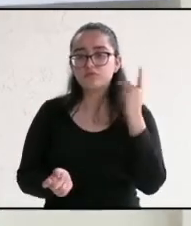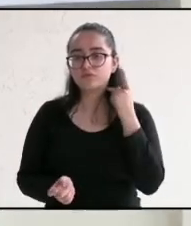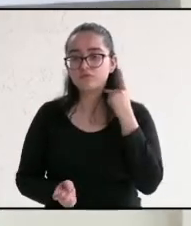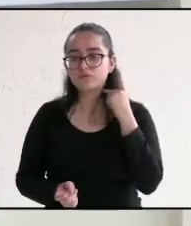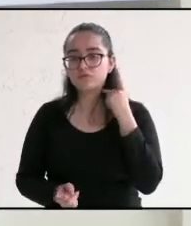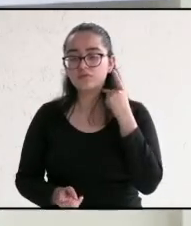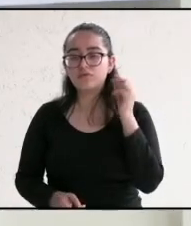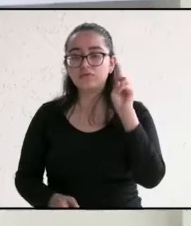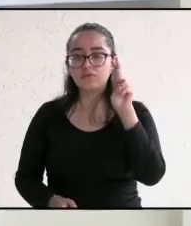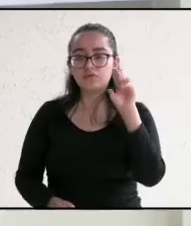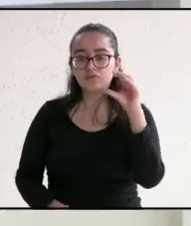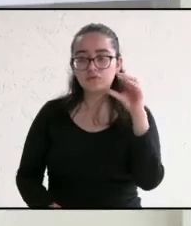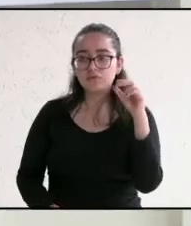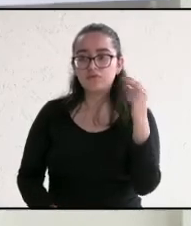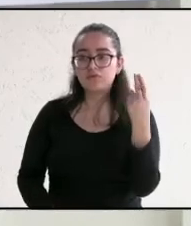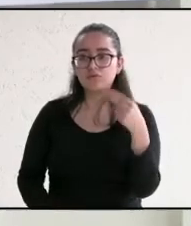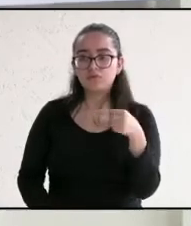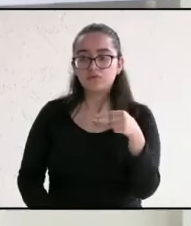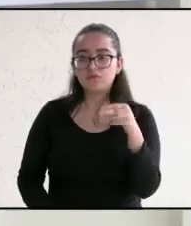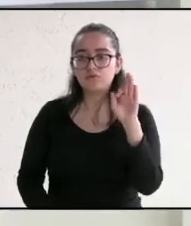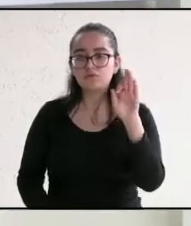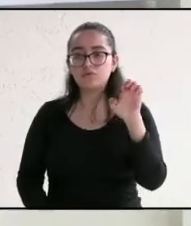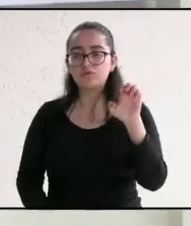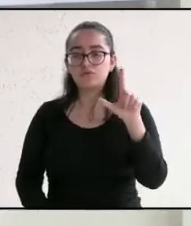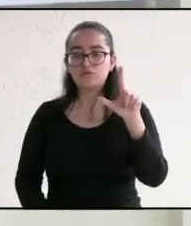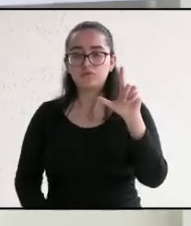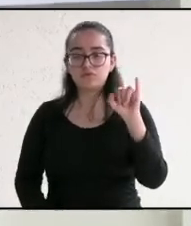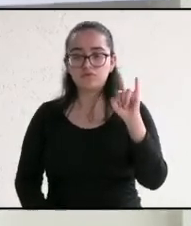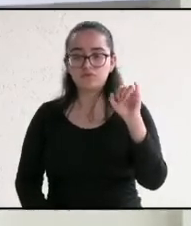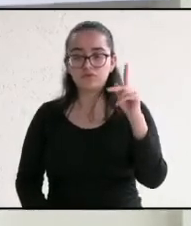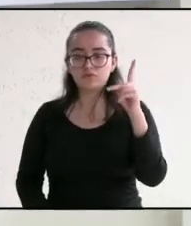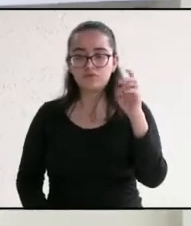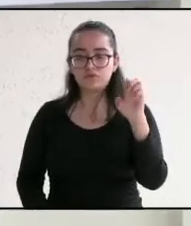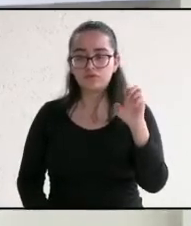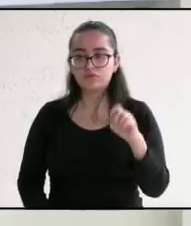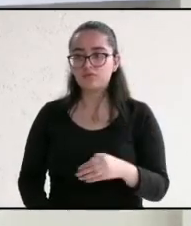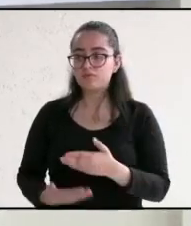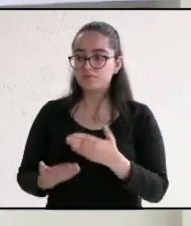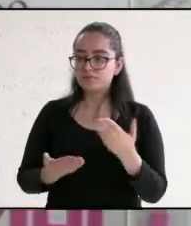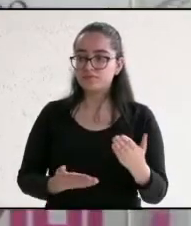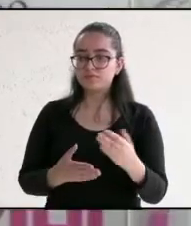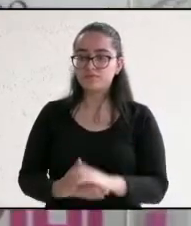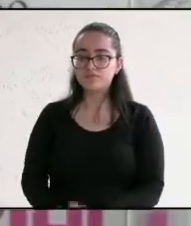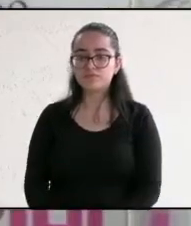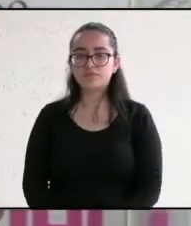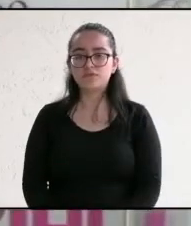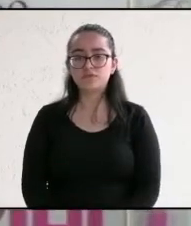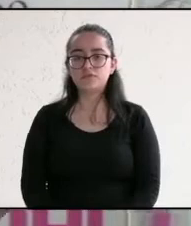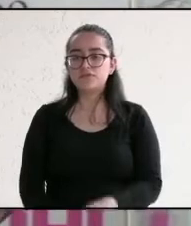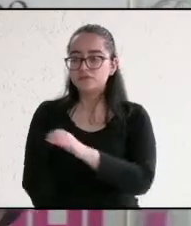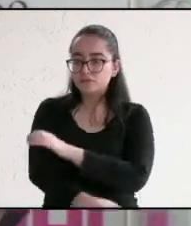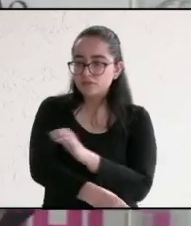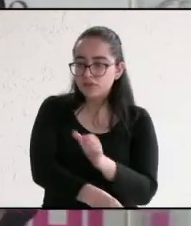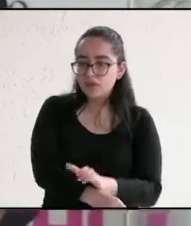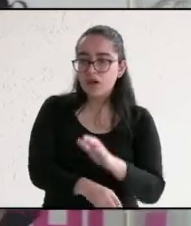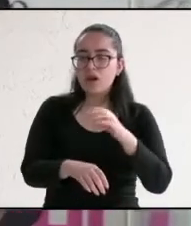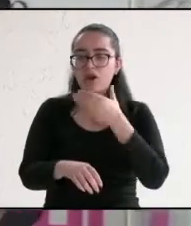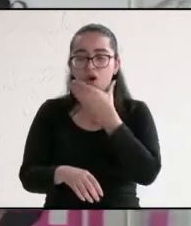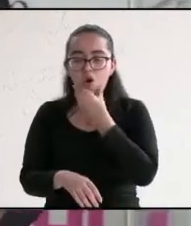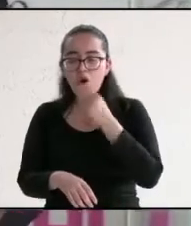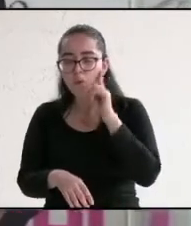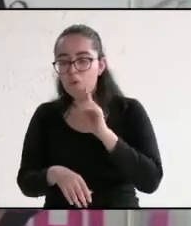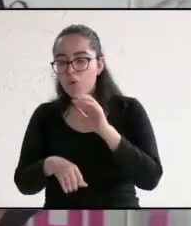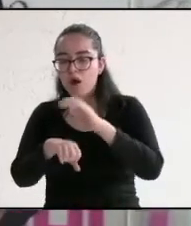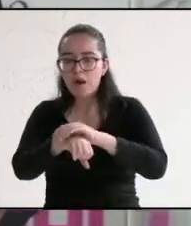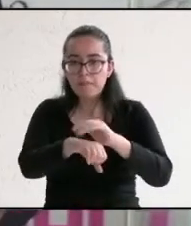Unidad Ciudadana, Felipe Utrera. Adelante, candidato. Compañeros y compañeras, amigos, amigas actopeños,